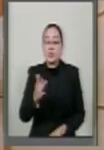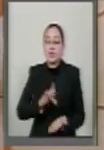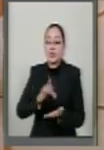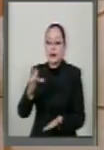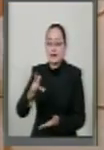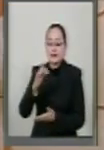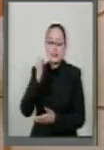Torres Graciano.